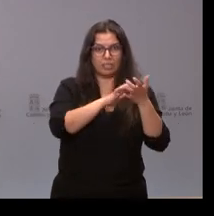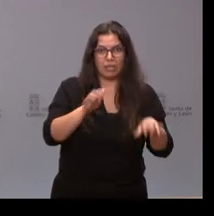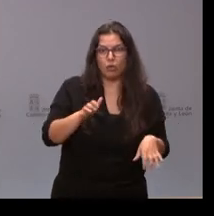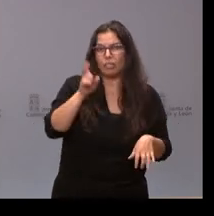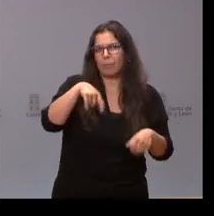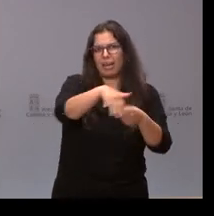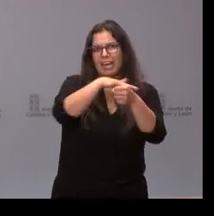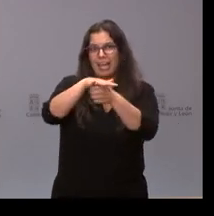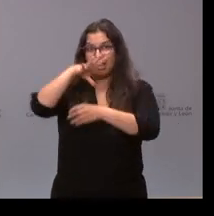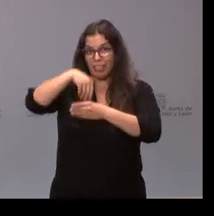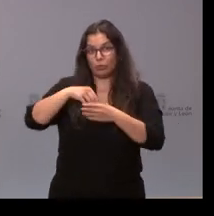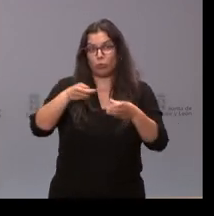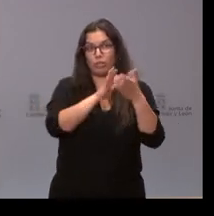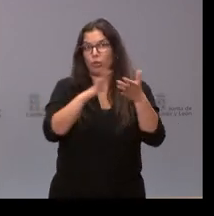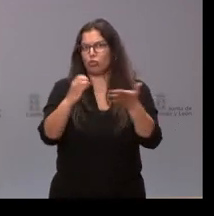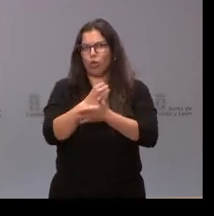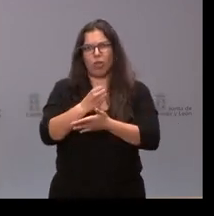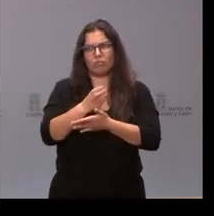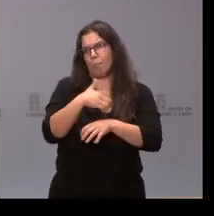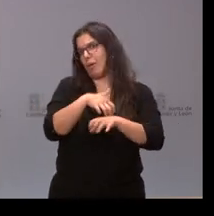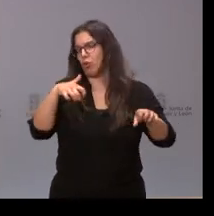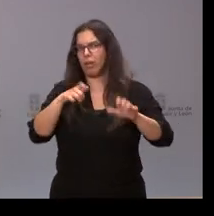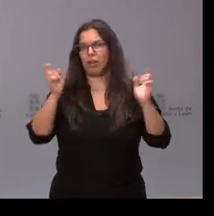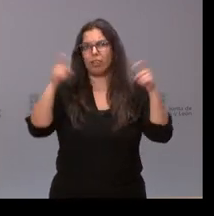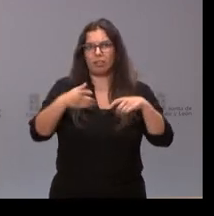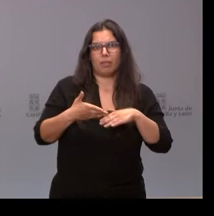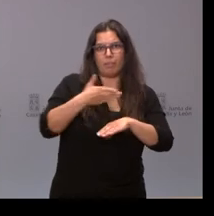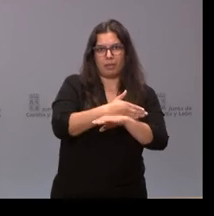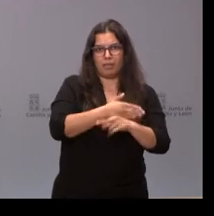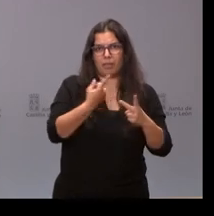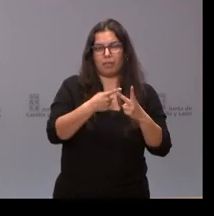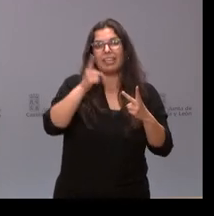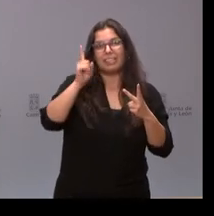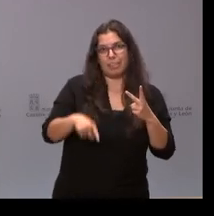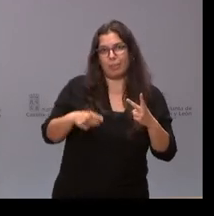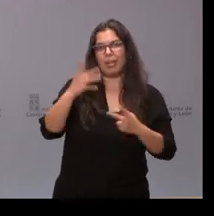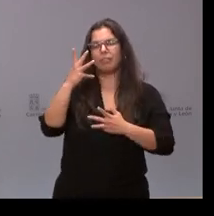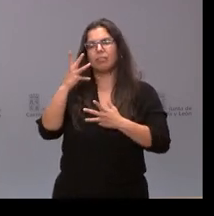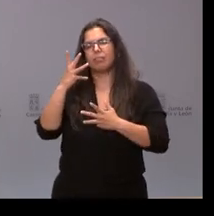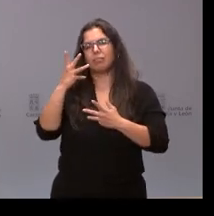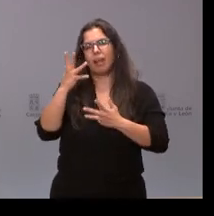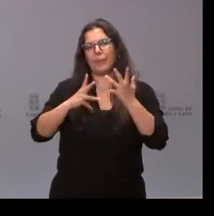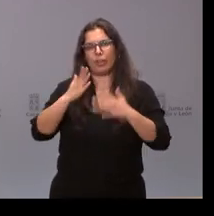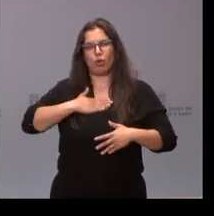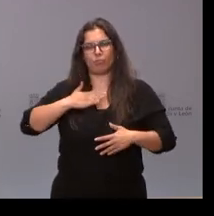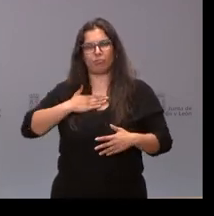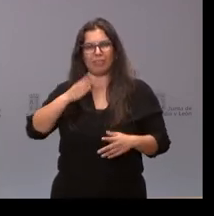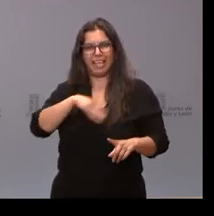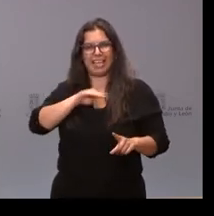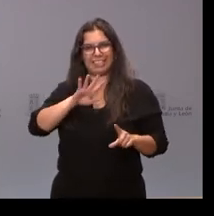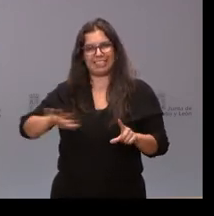que dependen de la Junta de Castilla y León, al igual que también ocurre con la Administración estatal. Y, en este sentido, quería